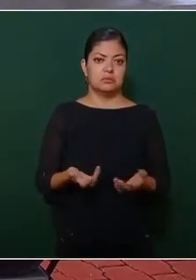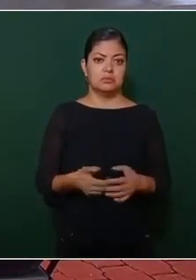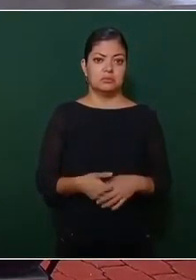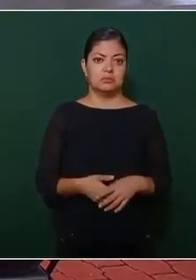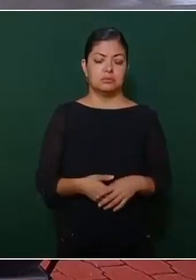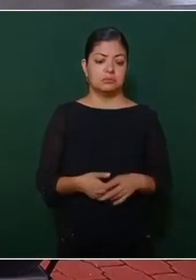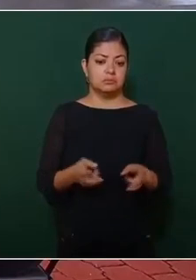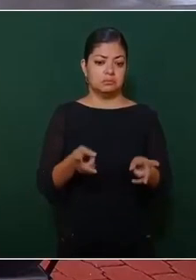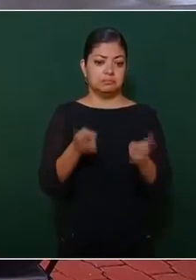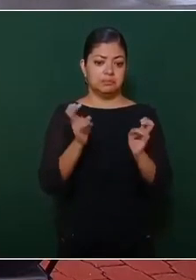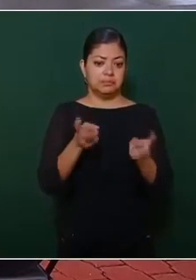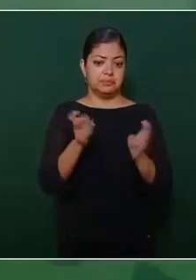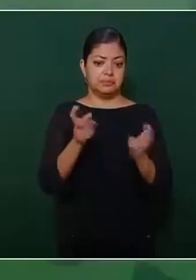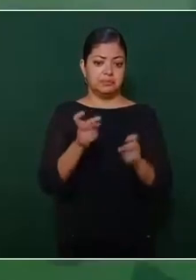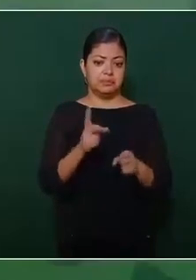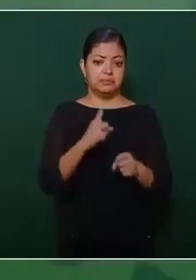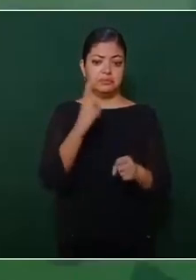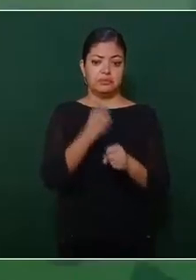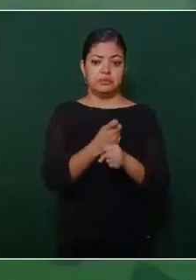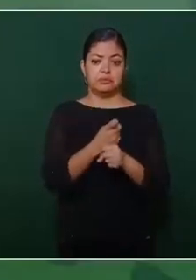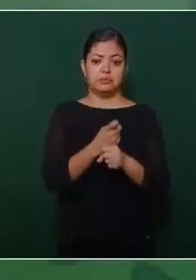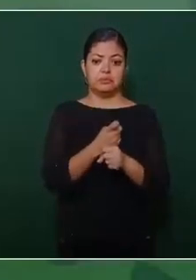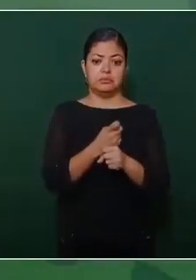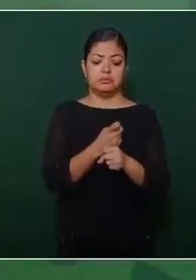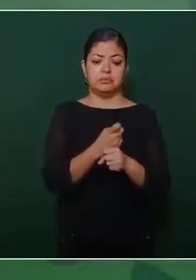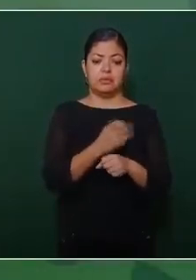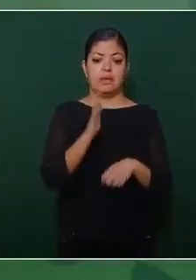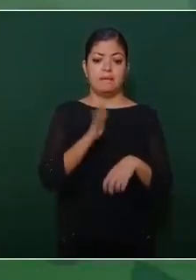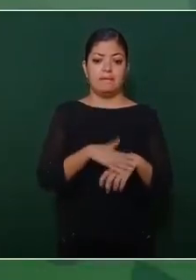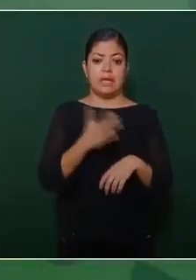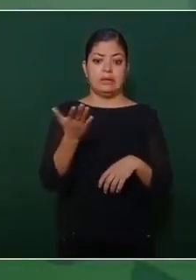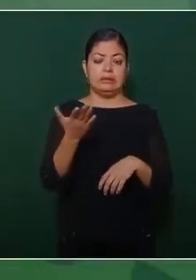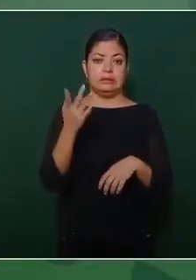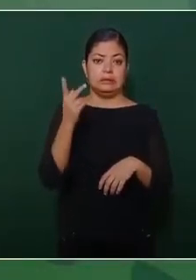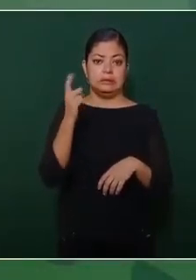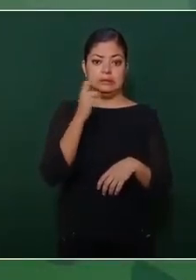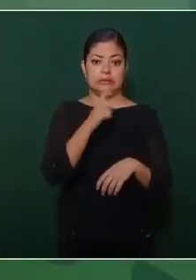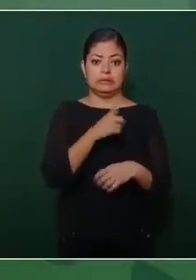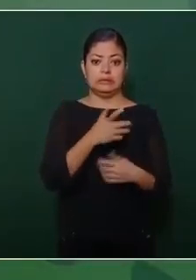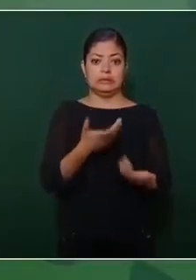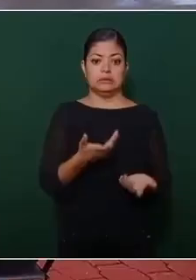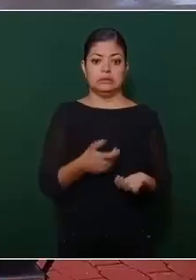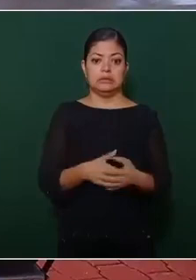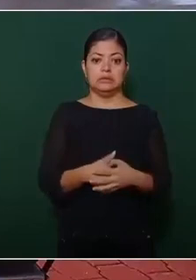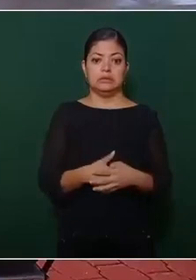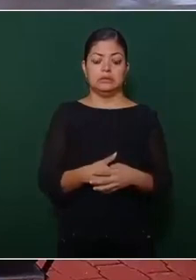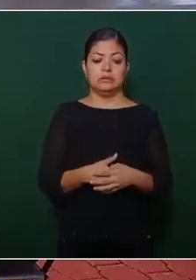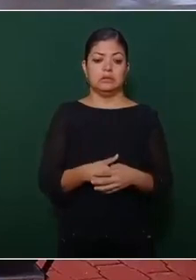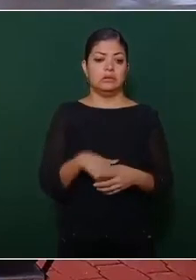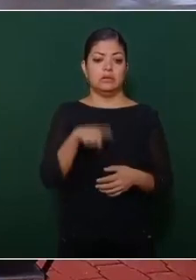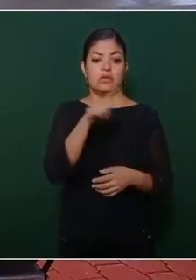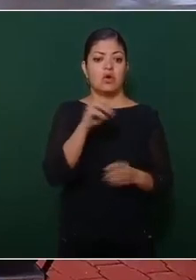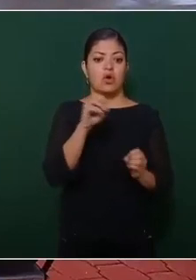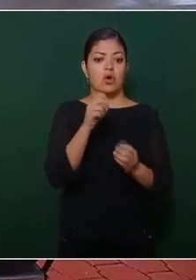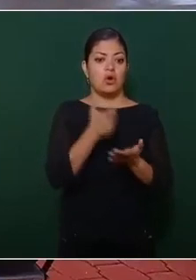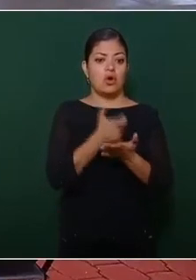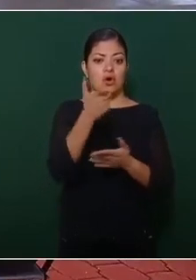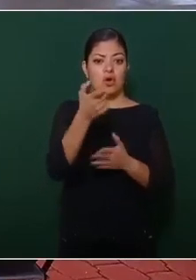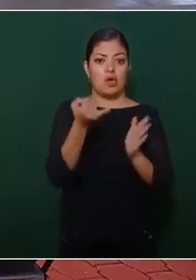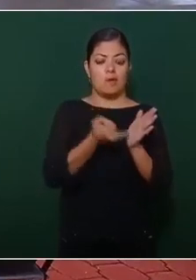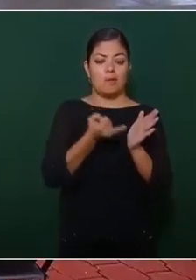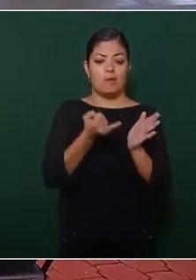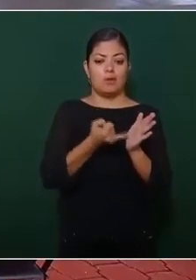El robo es donde hemos avanzado más. Imagínense cuánto se robaban los que no pagaban impuestos.